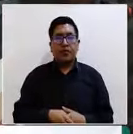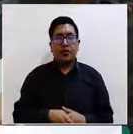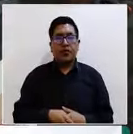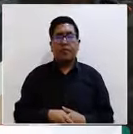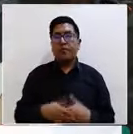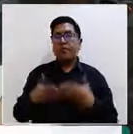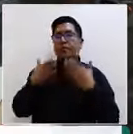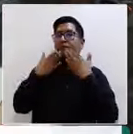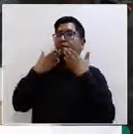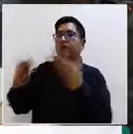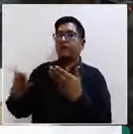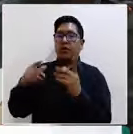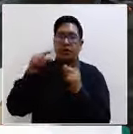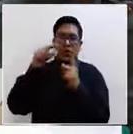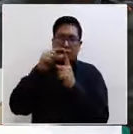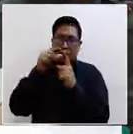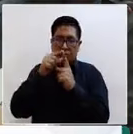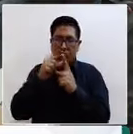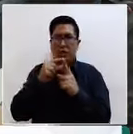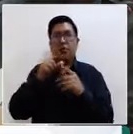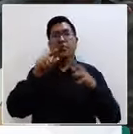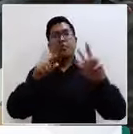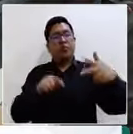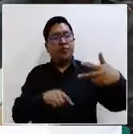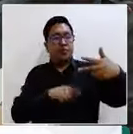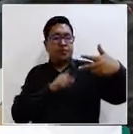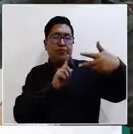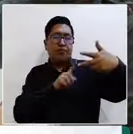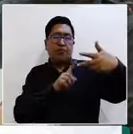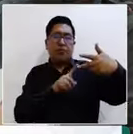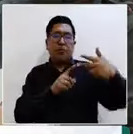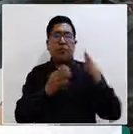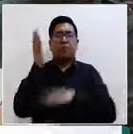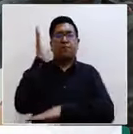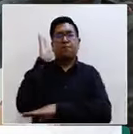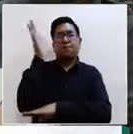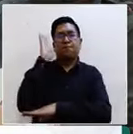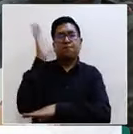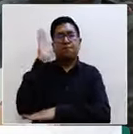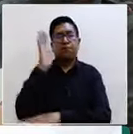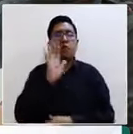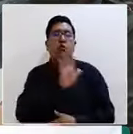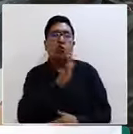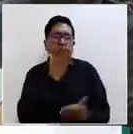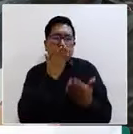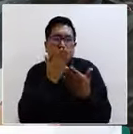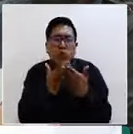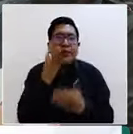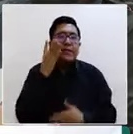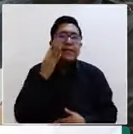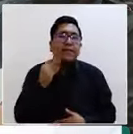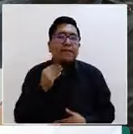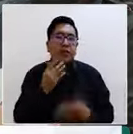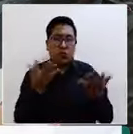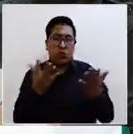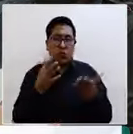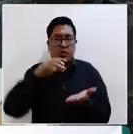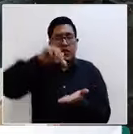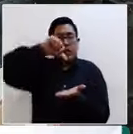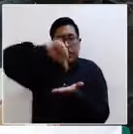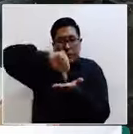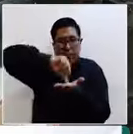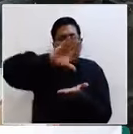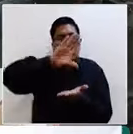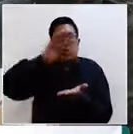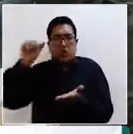Agradeciendo esas palabras de Luis Alberto, a continuación tendremos la exposición de buenas prácticas en el municipio de Cercado, Cochabamba,